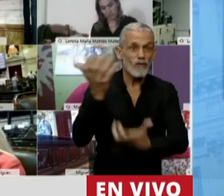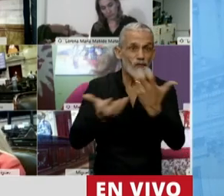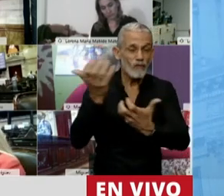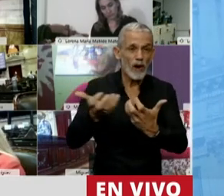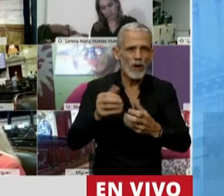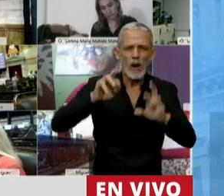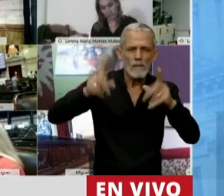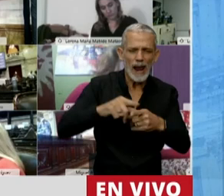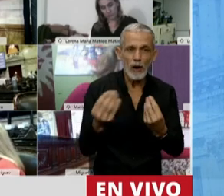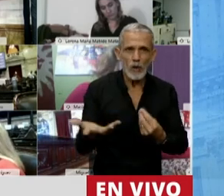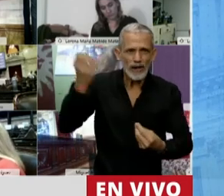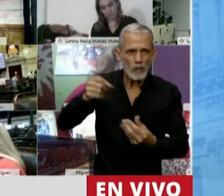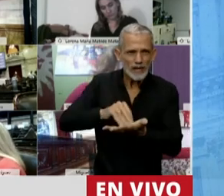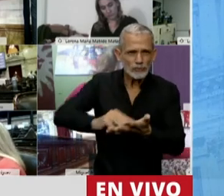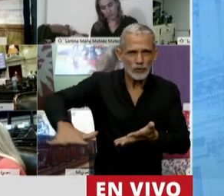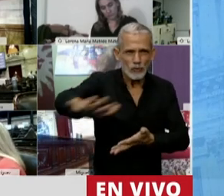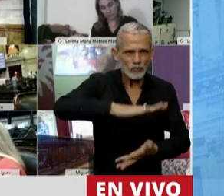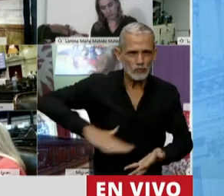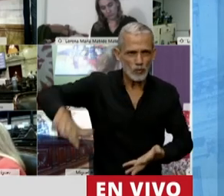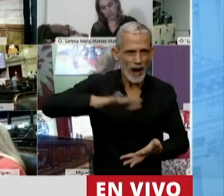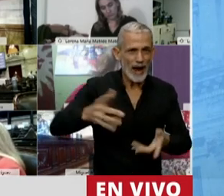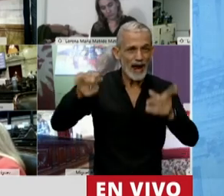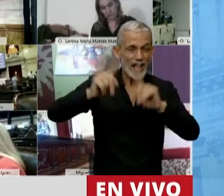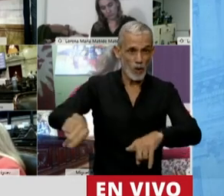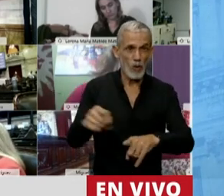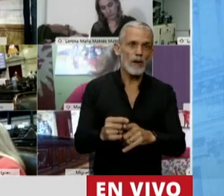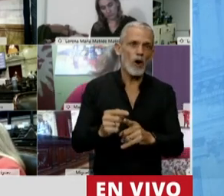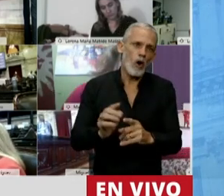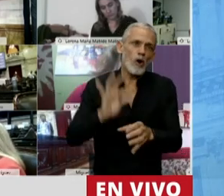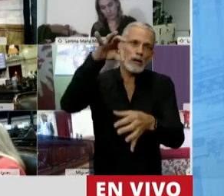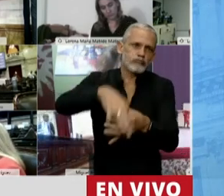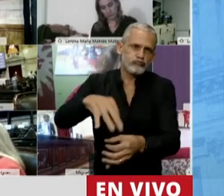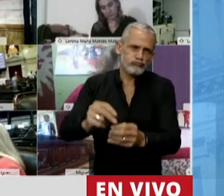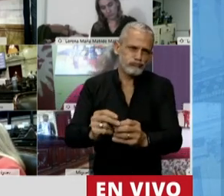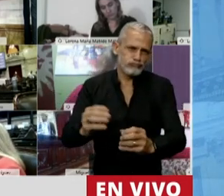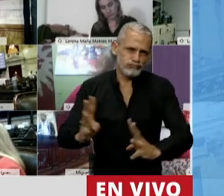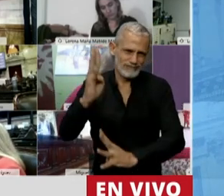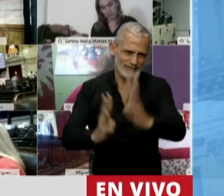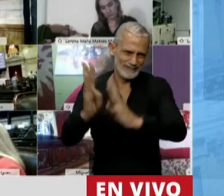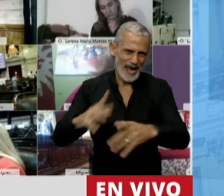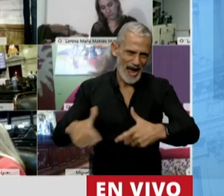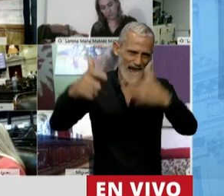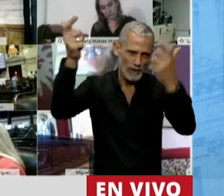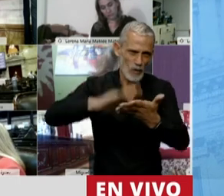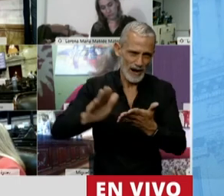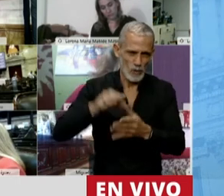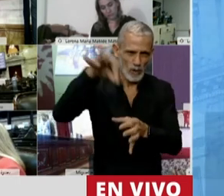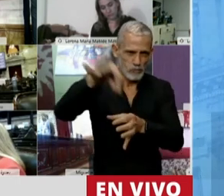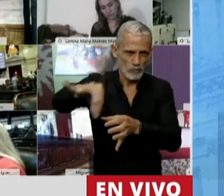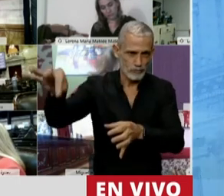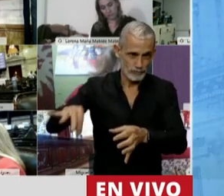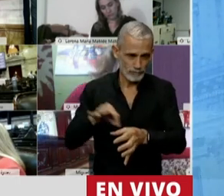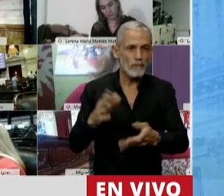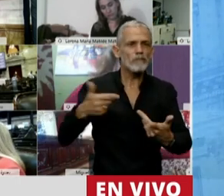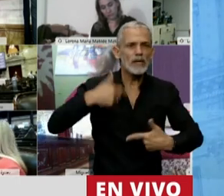un plan de recuperación de suelos y o de reforestación, si así correspondiera. Por eso nosotros